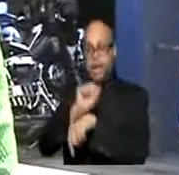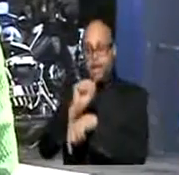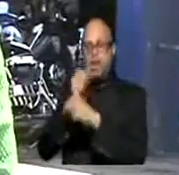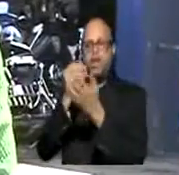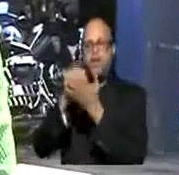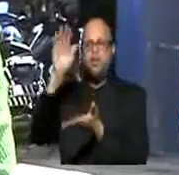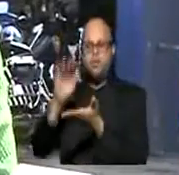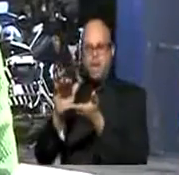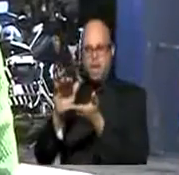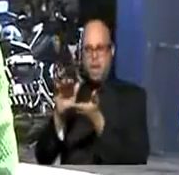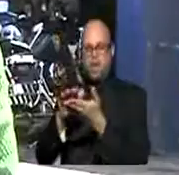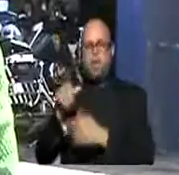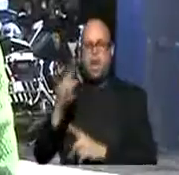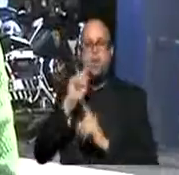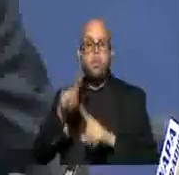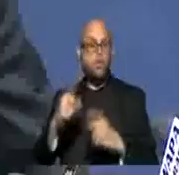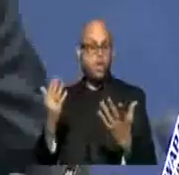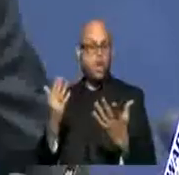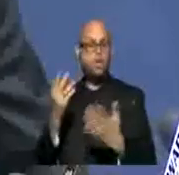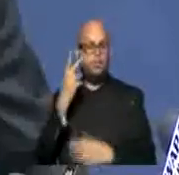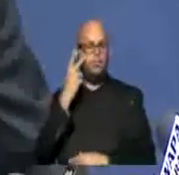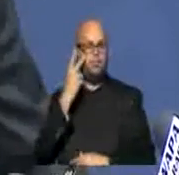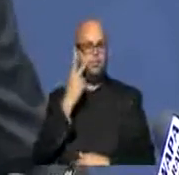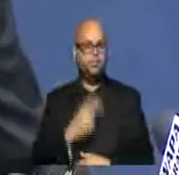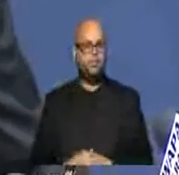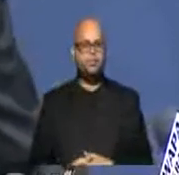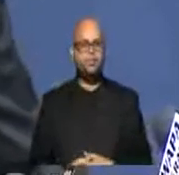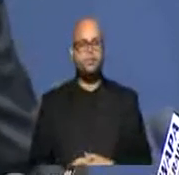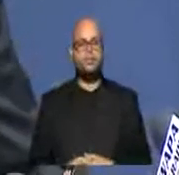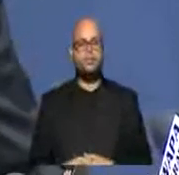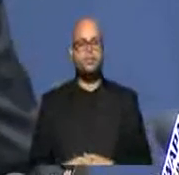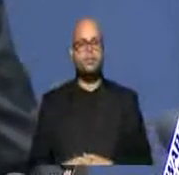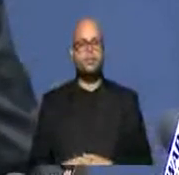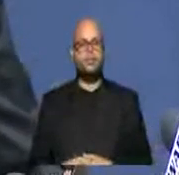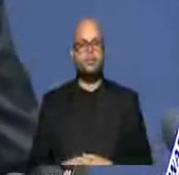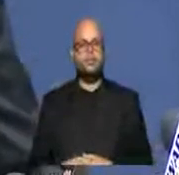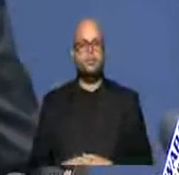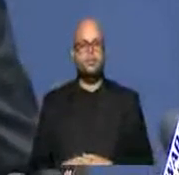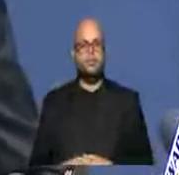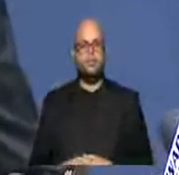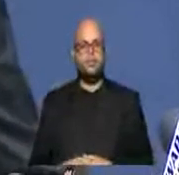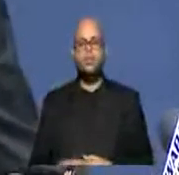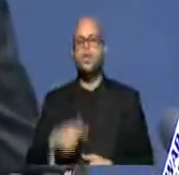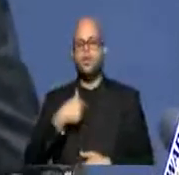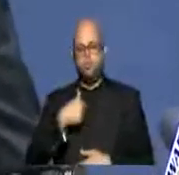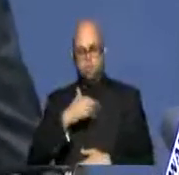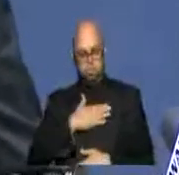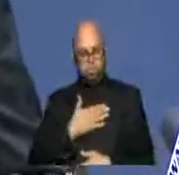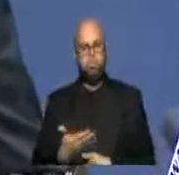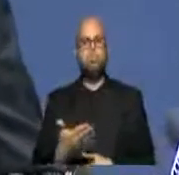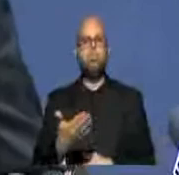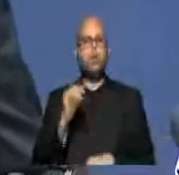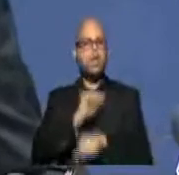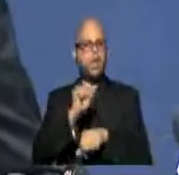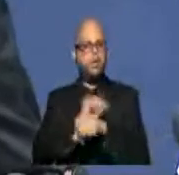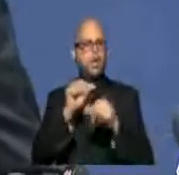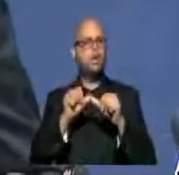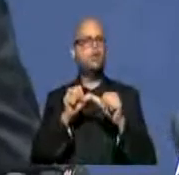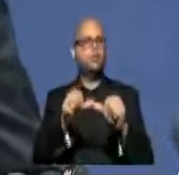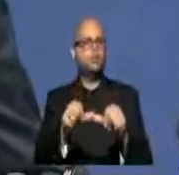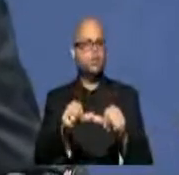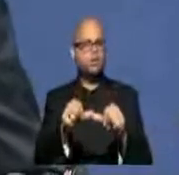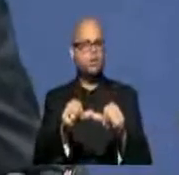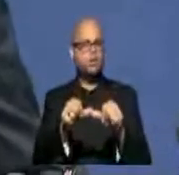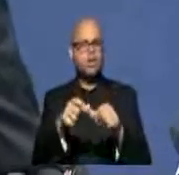dinero, esta fue su respuesta. Estoy dispuesto a seguir trabajando. Yo no voy a